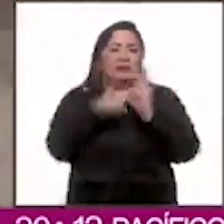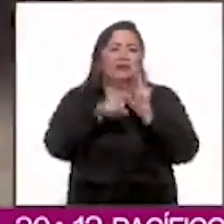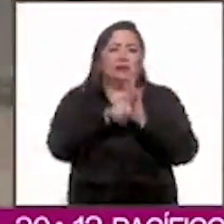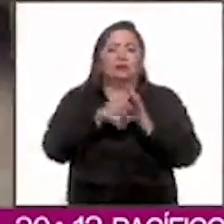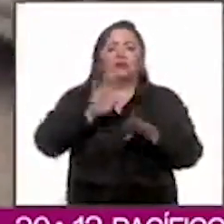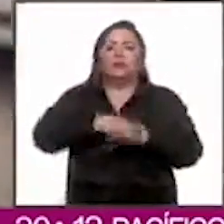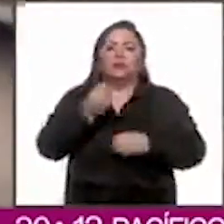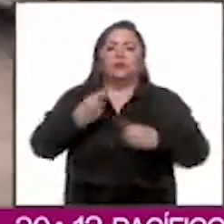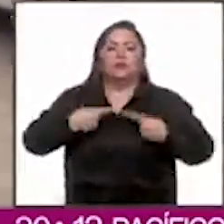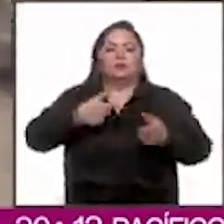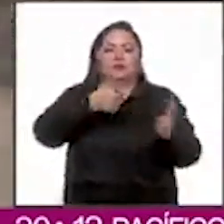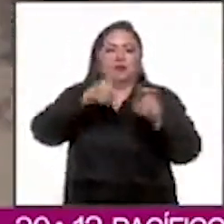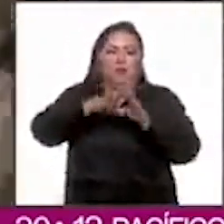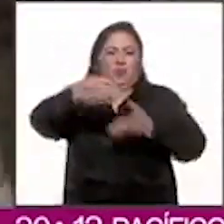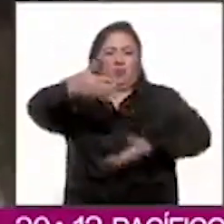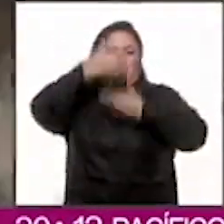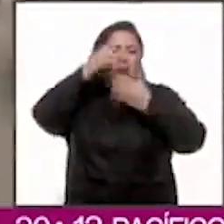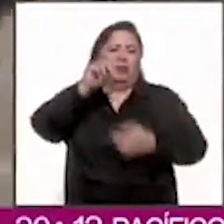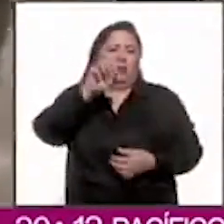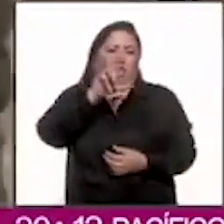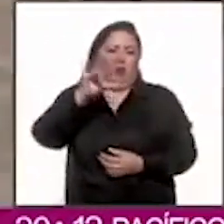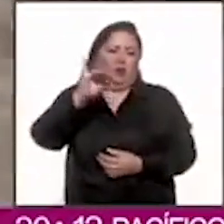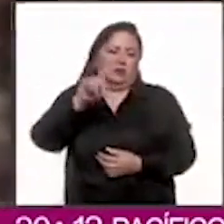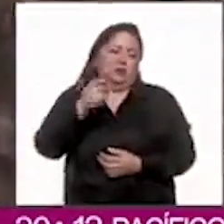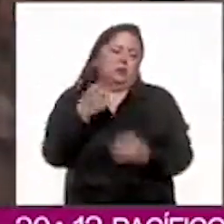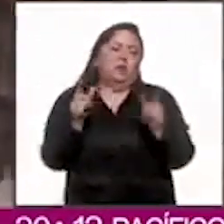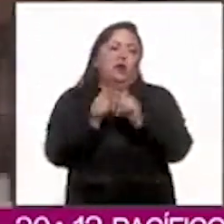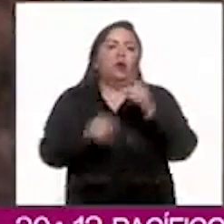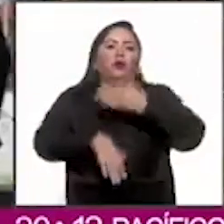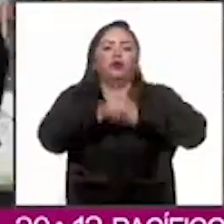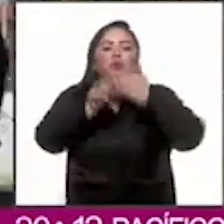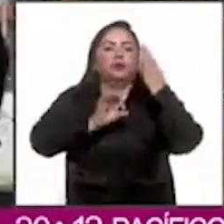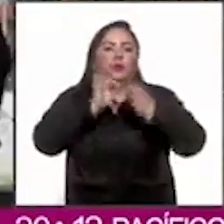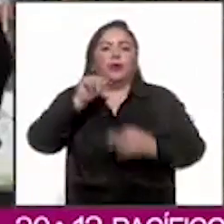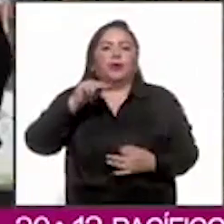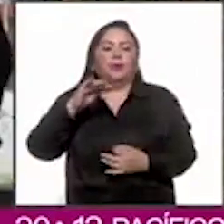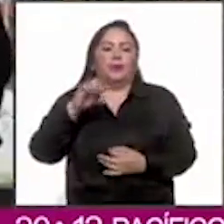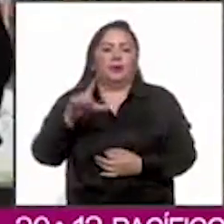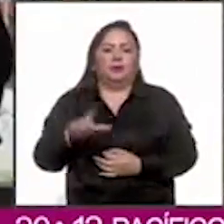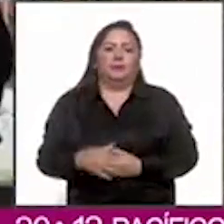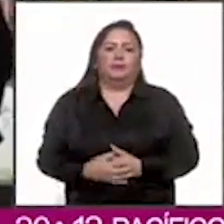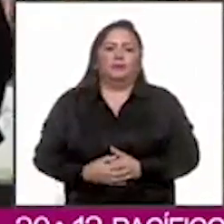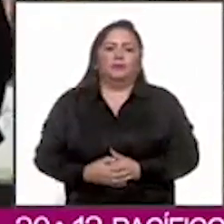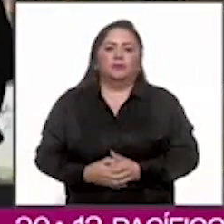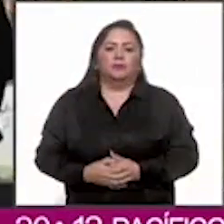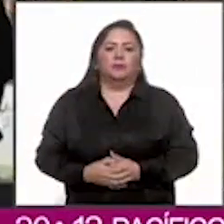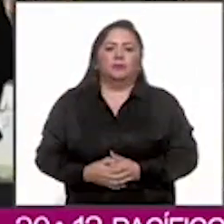antiterrorista. 11 Noticias, Anabel Ramírez.